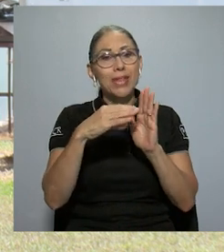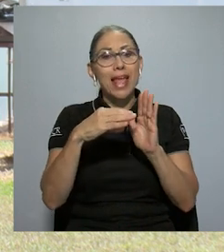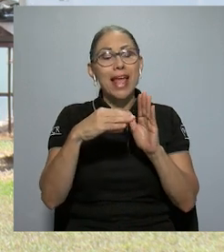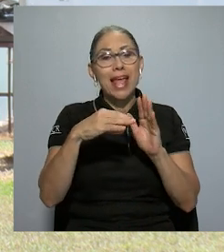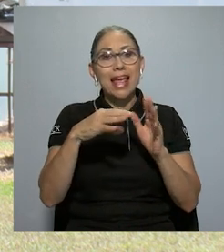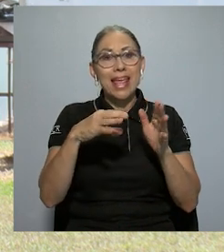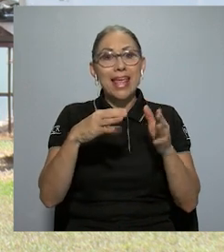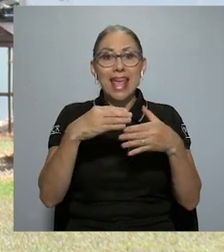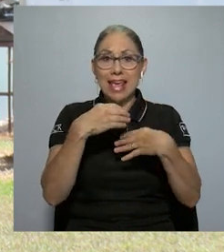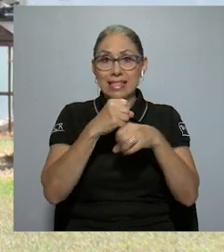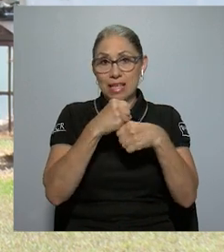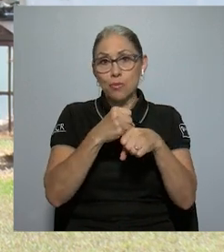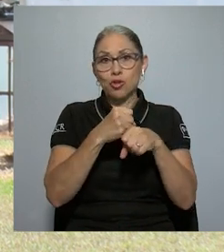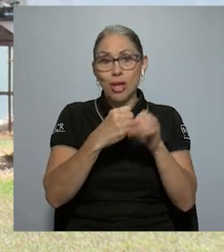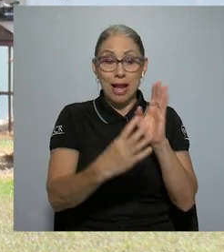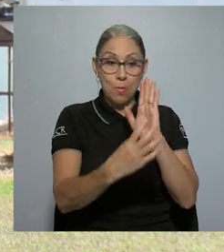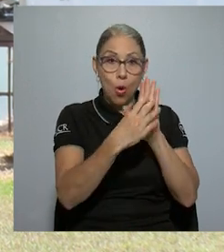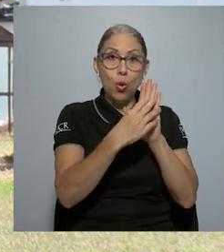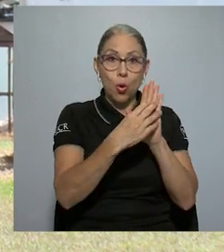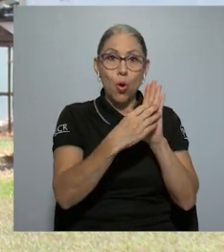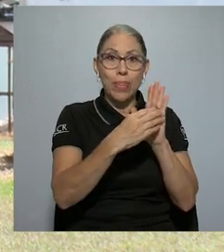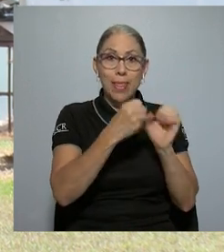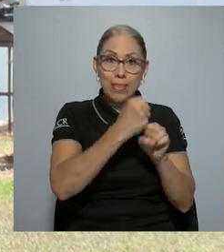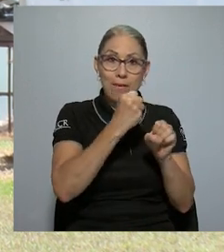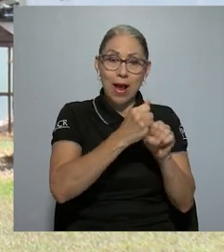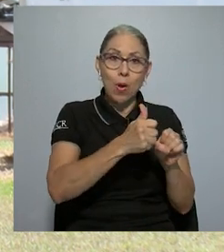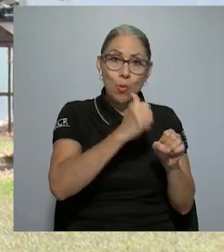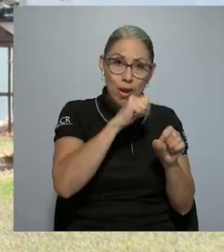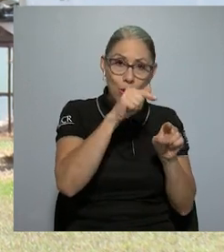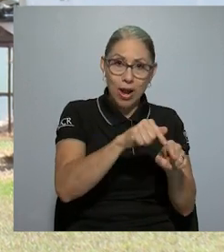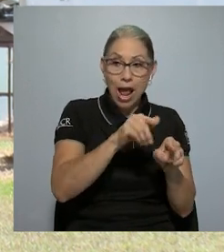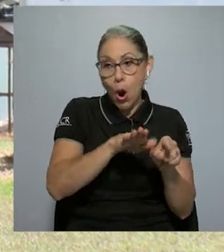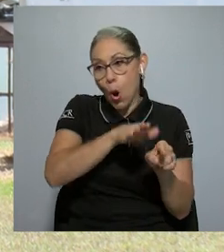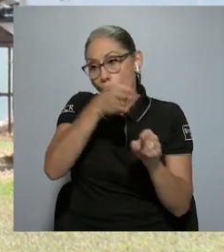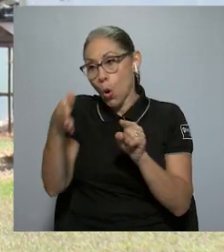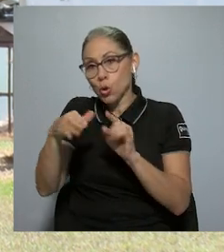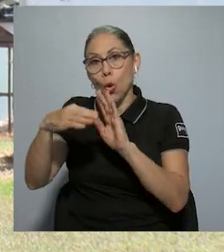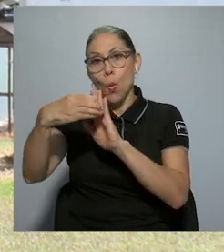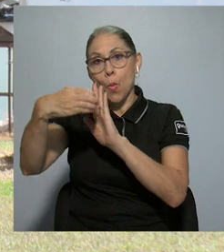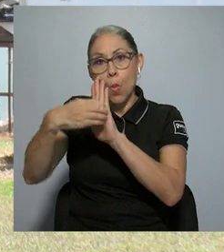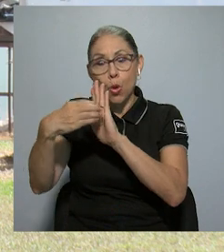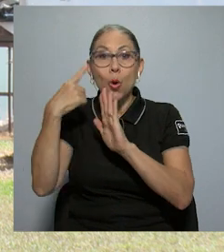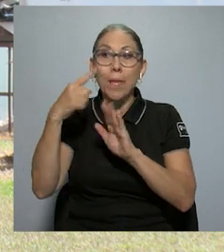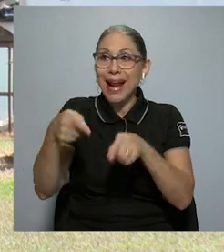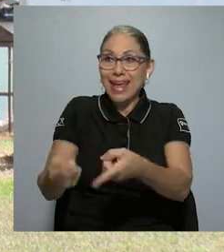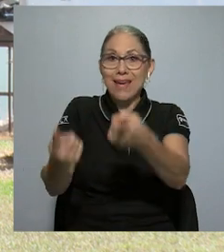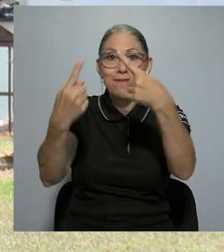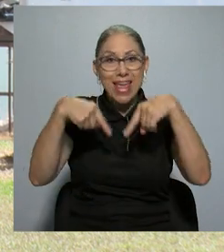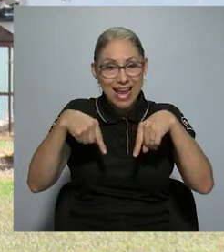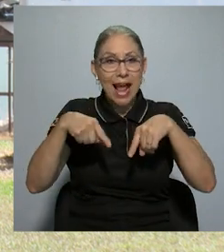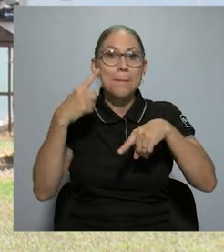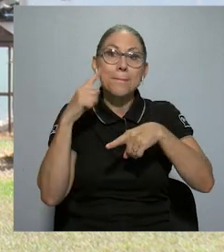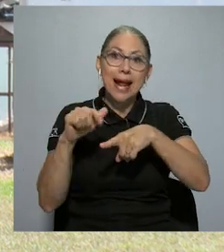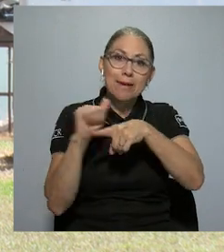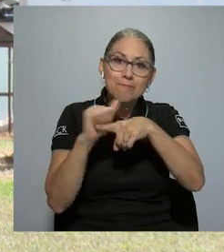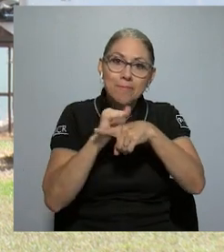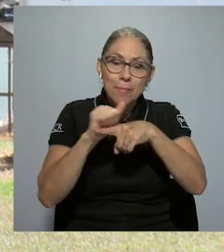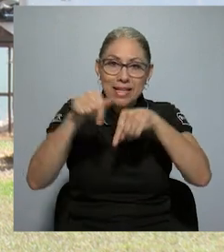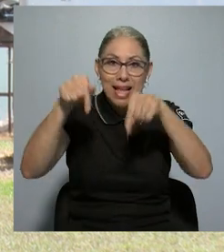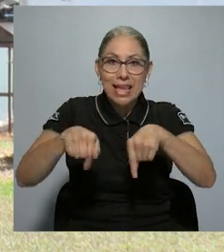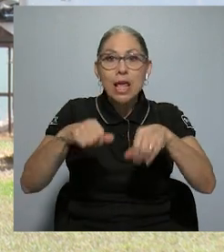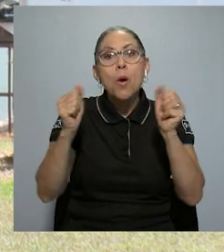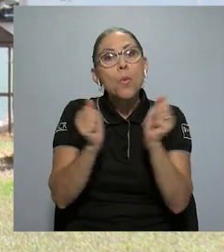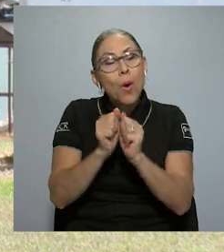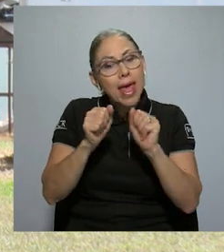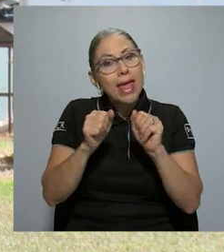generamos, un módulo anexo al módulo acuícola como tal demostrativo para que los productores puedan venir, recibir capacitaciones aquí, ellos